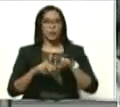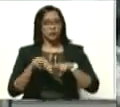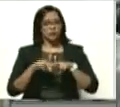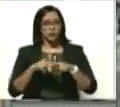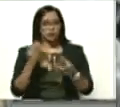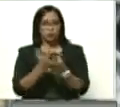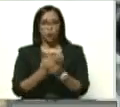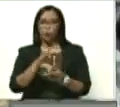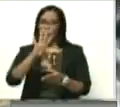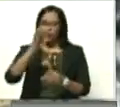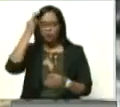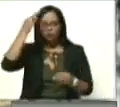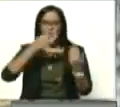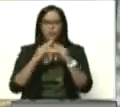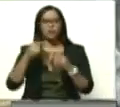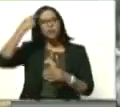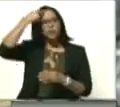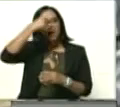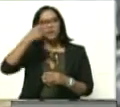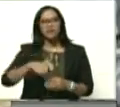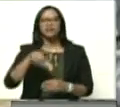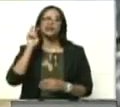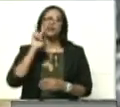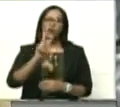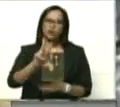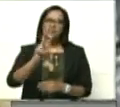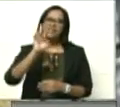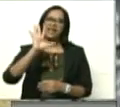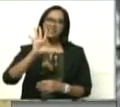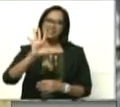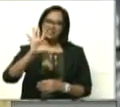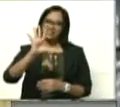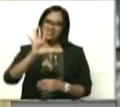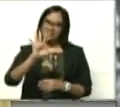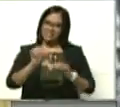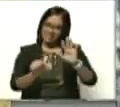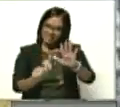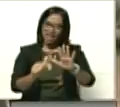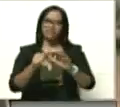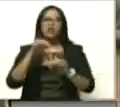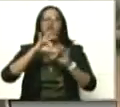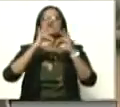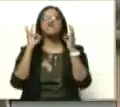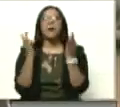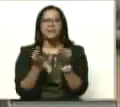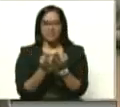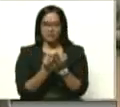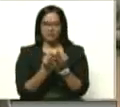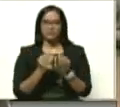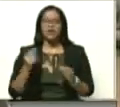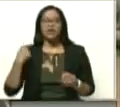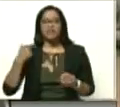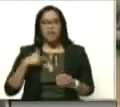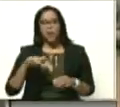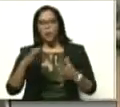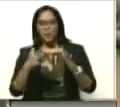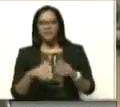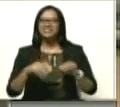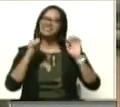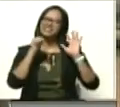cuatro consejos comunales, con una población de 256 familias. Tenemos aproximadamente